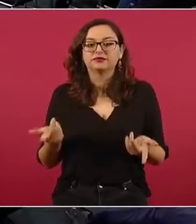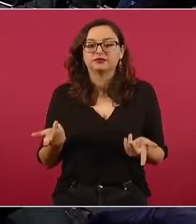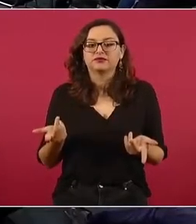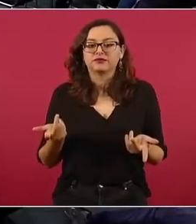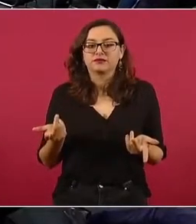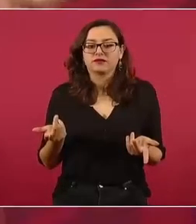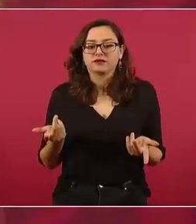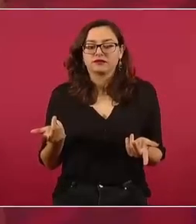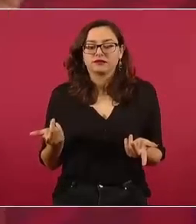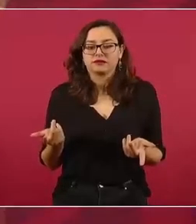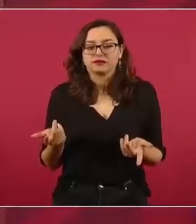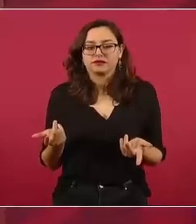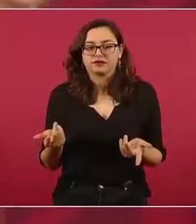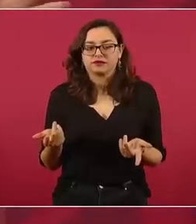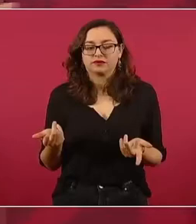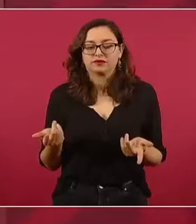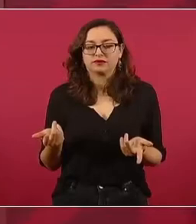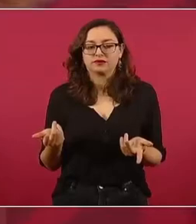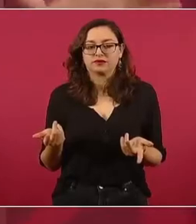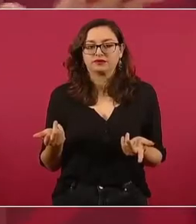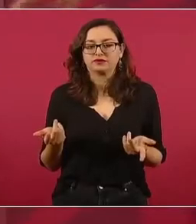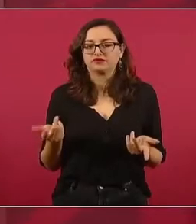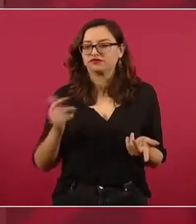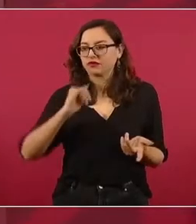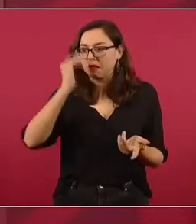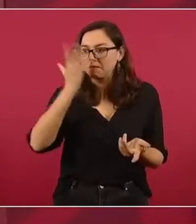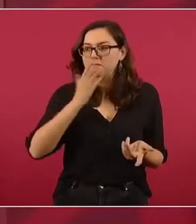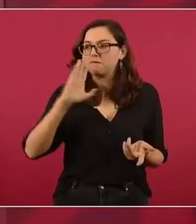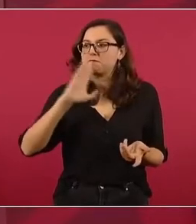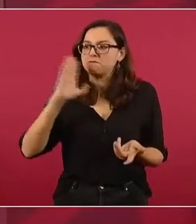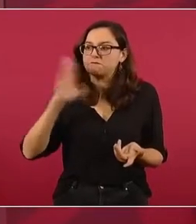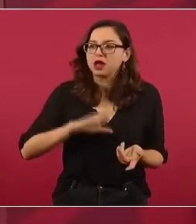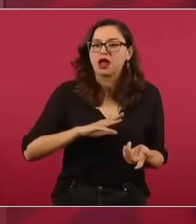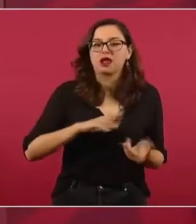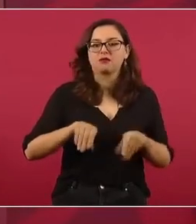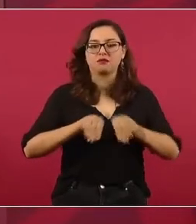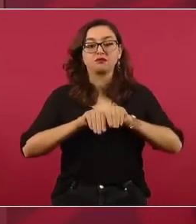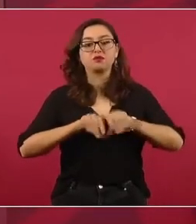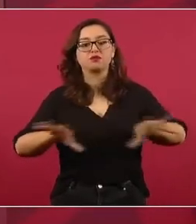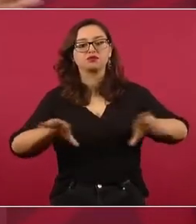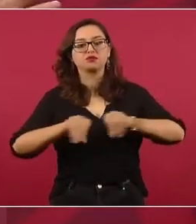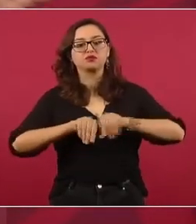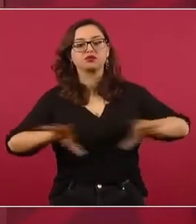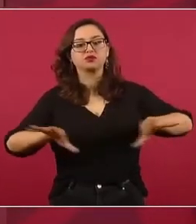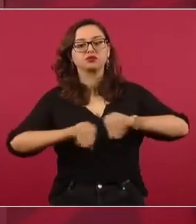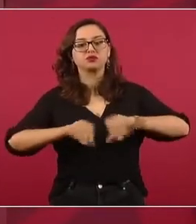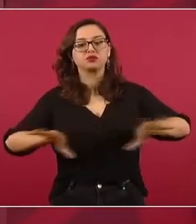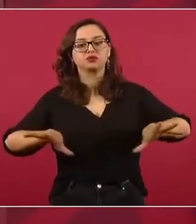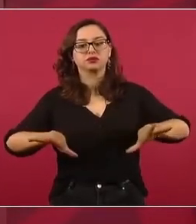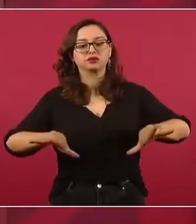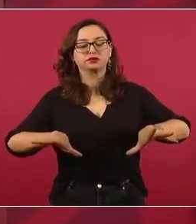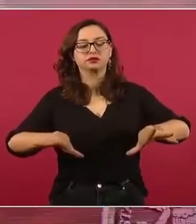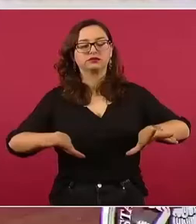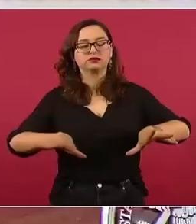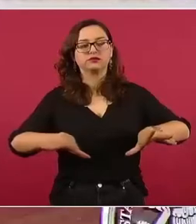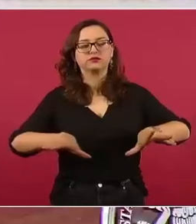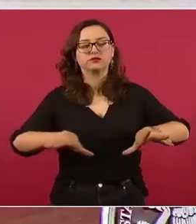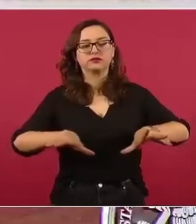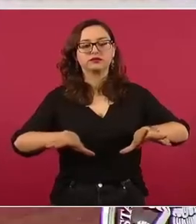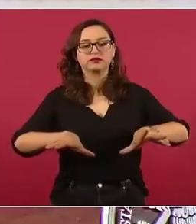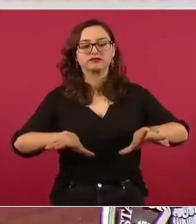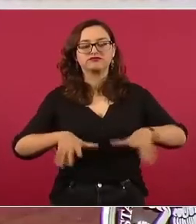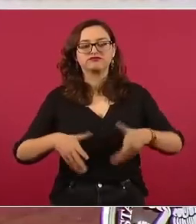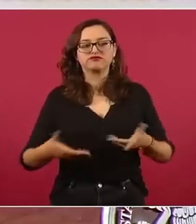estaban mal vistas. Entonces, para que los